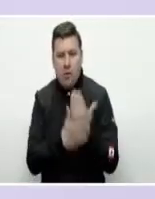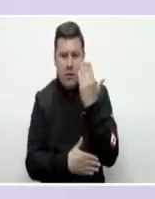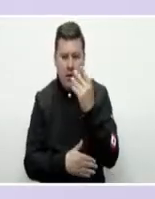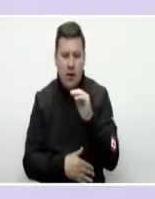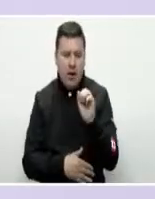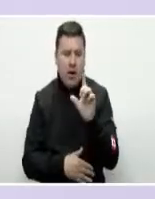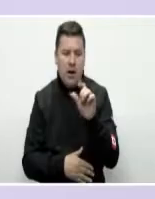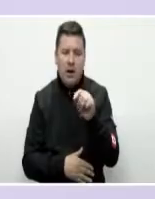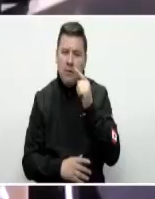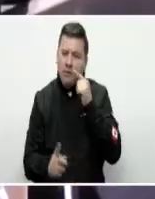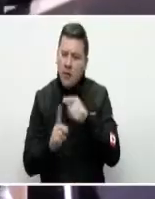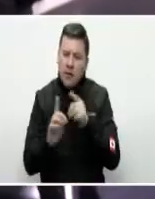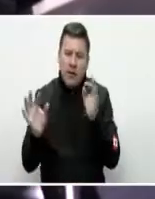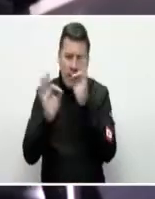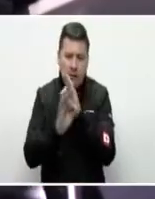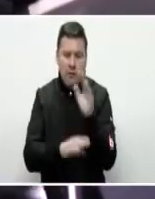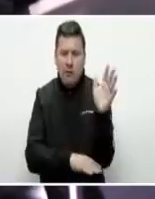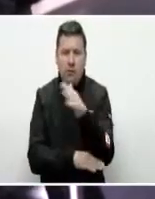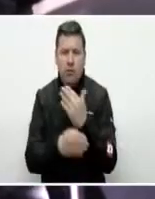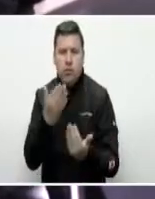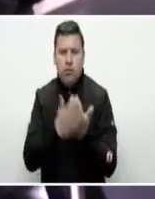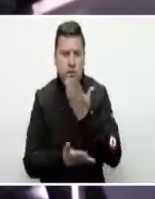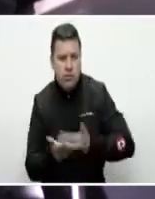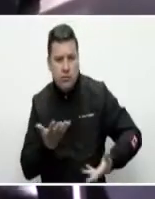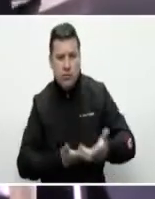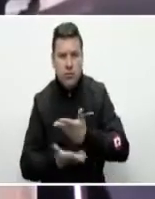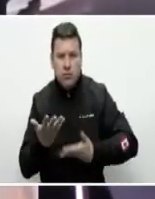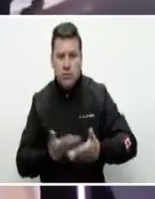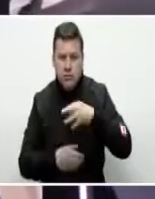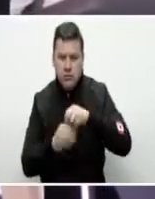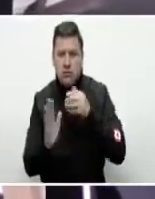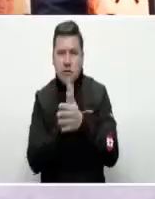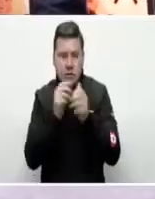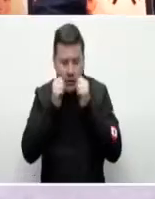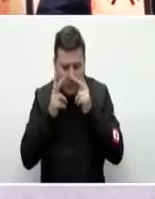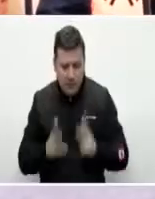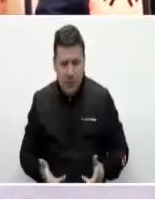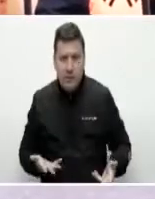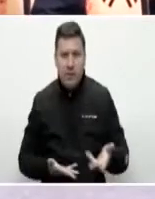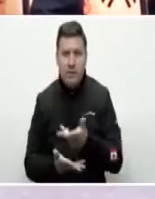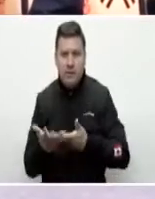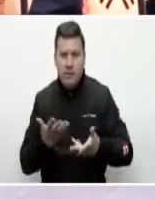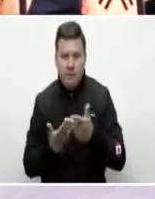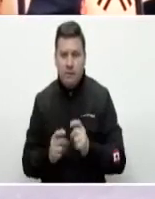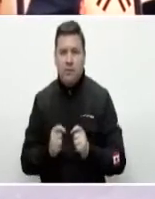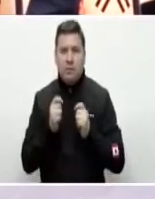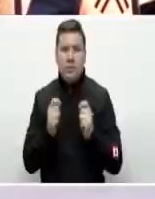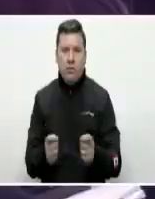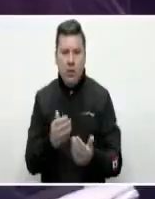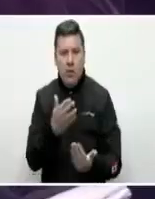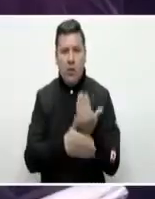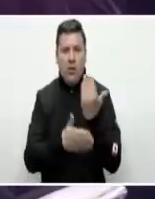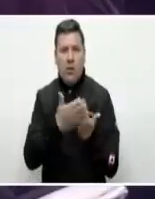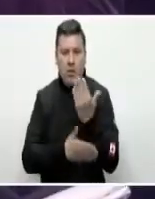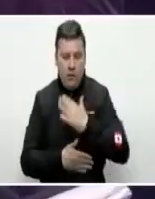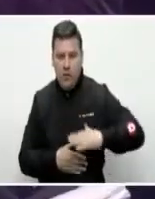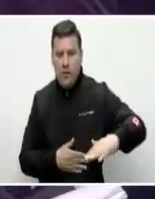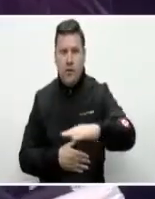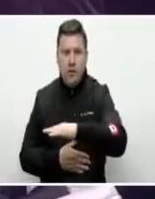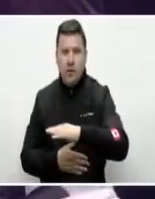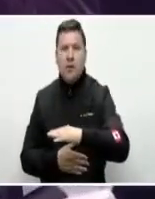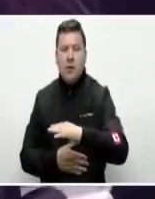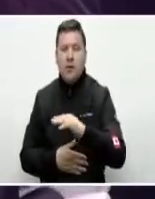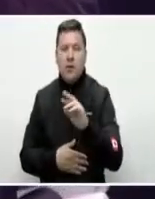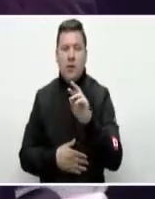Land, evento que se enfocó en exponer las nuevas dinámicas de gestión del talento humano y cómo éstas contribuyen a la innovación en el marco de la